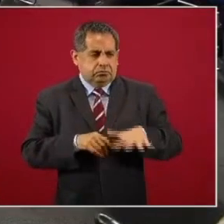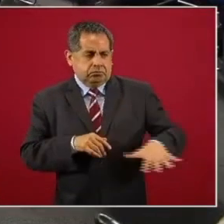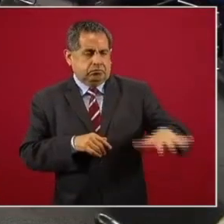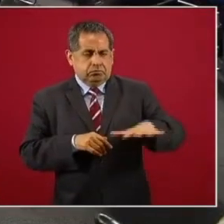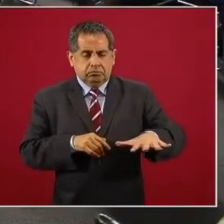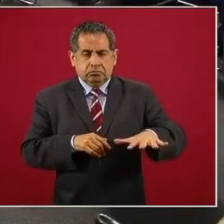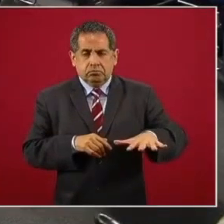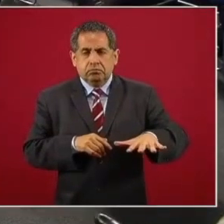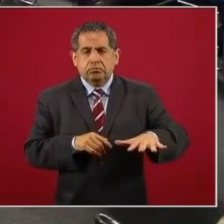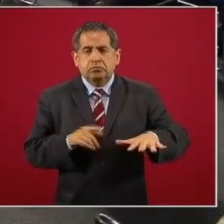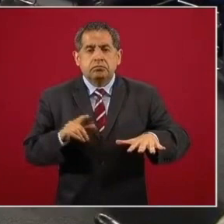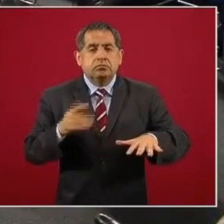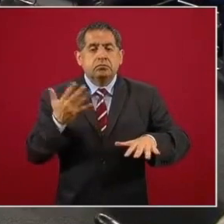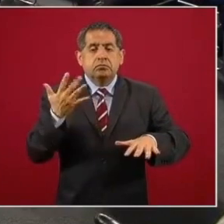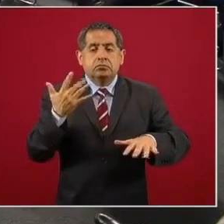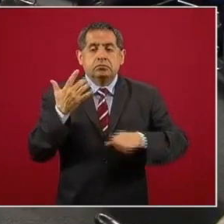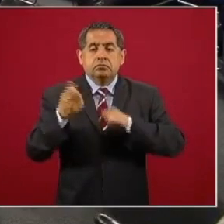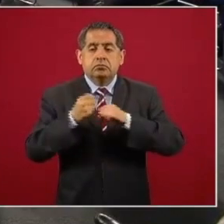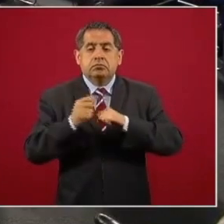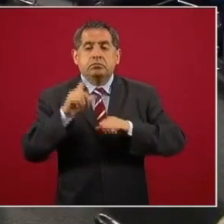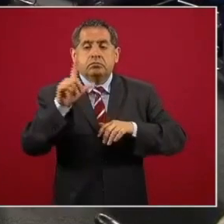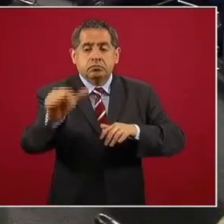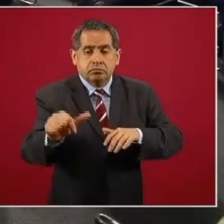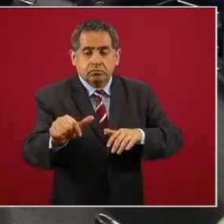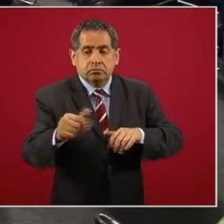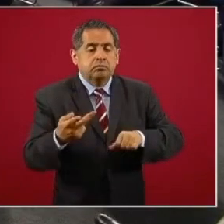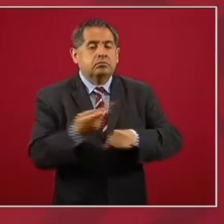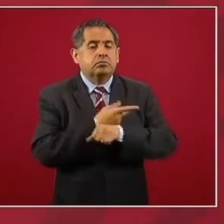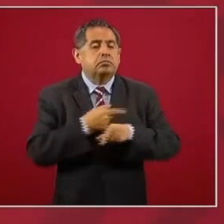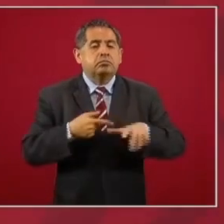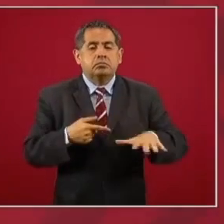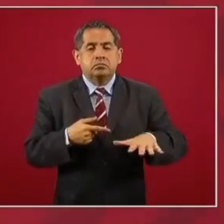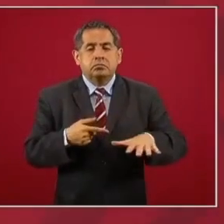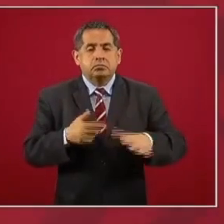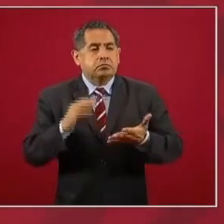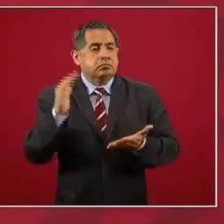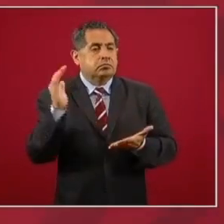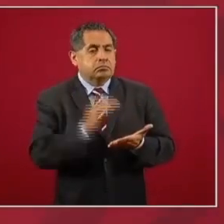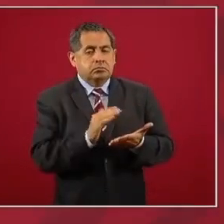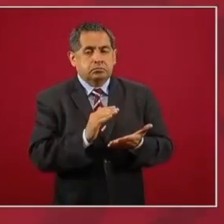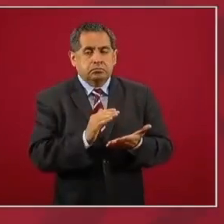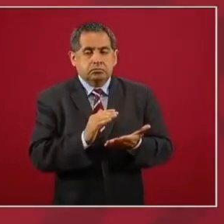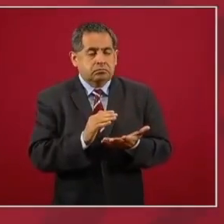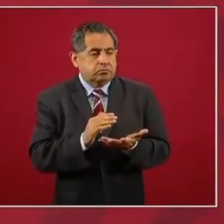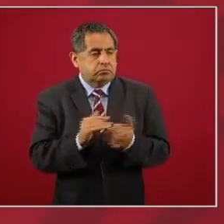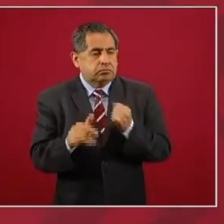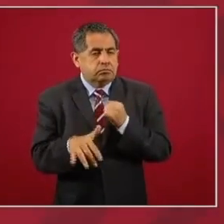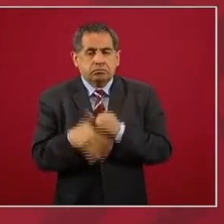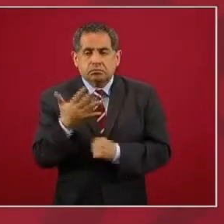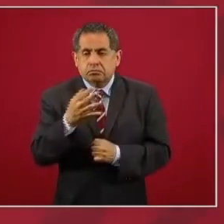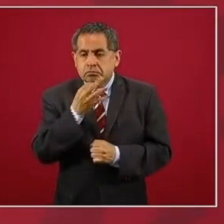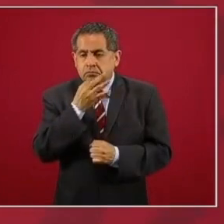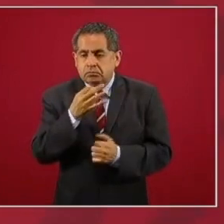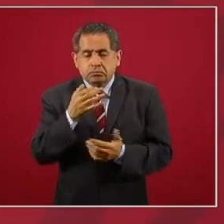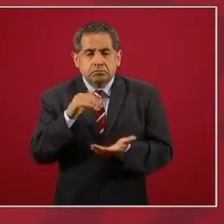50 años después quedaban como 15 mil